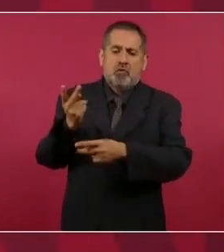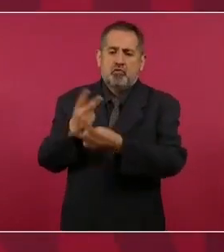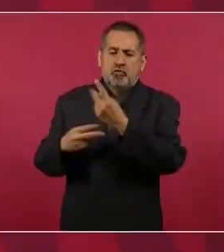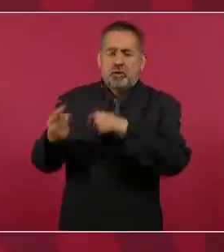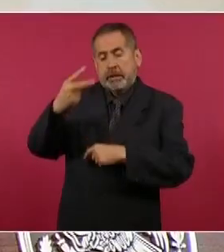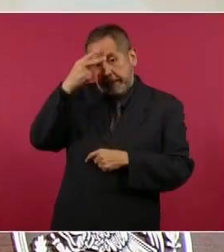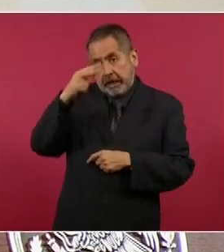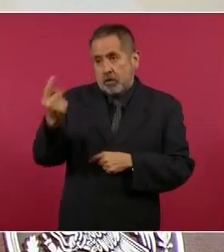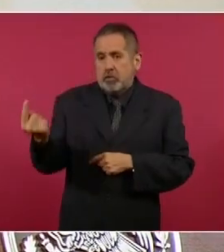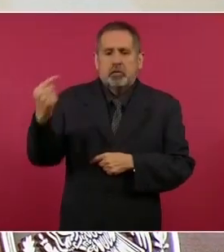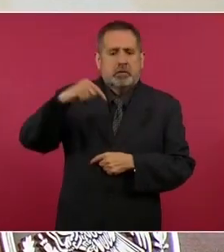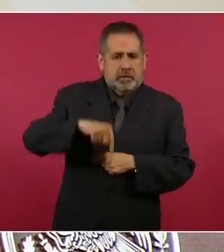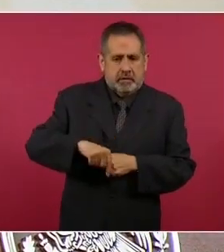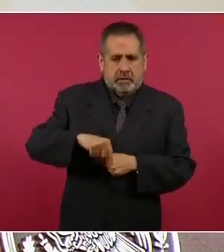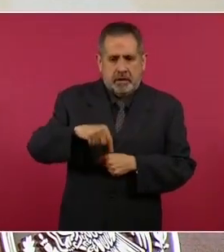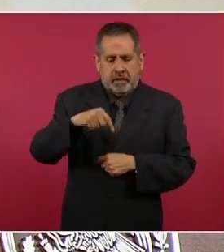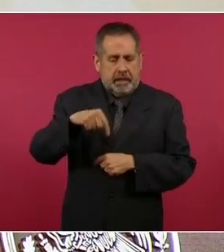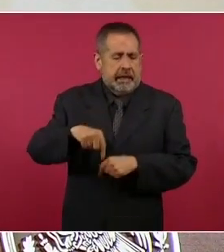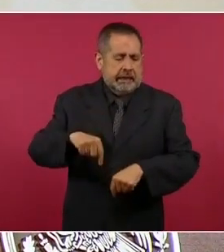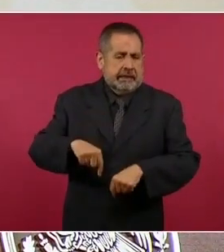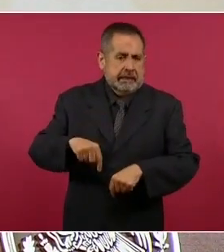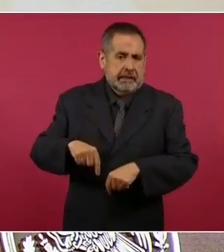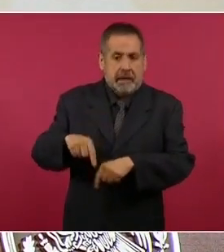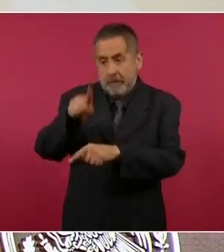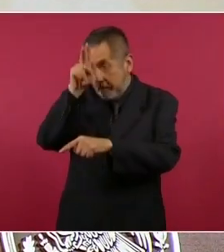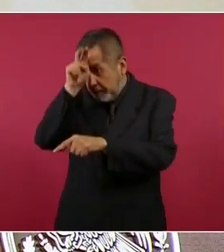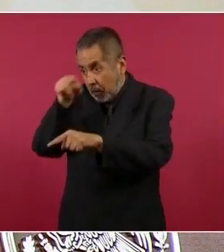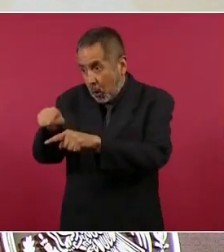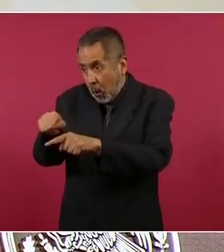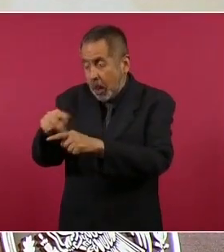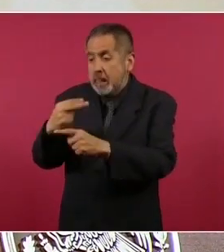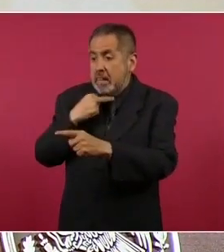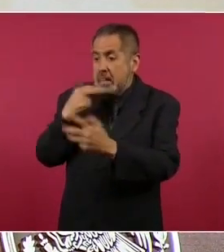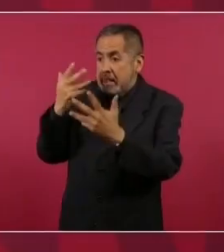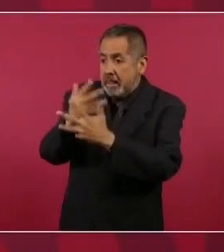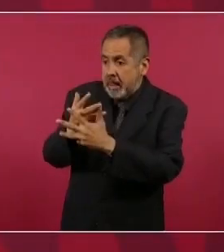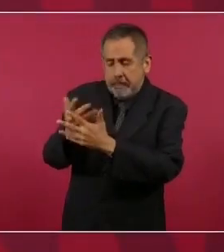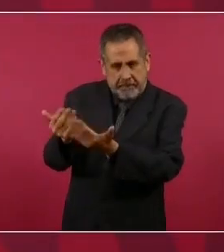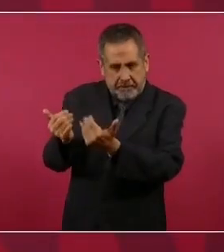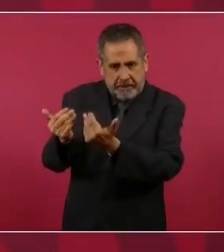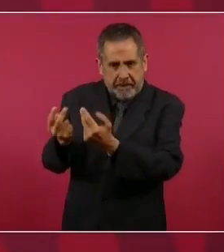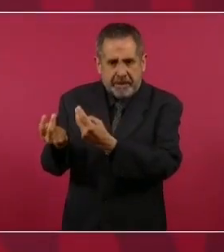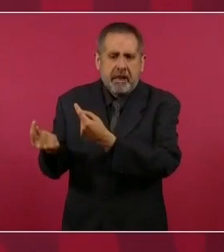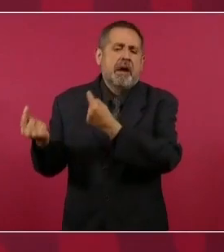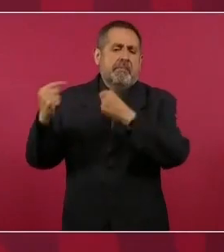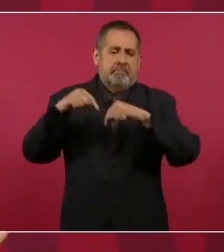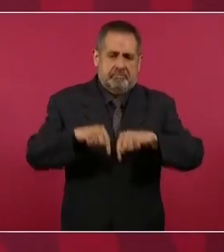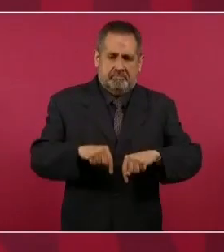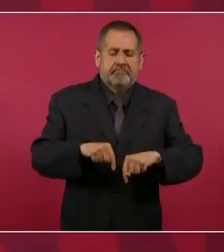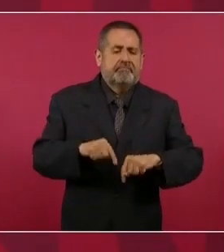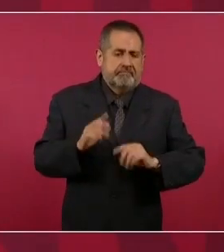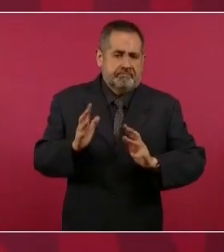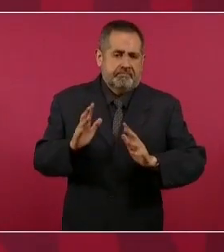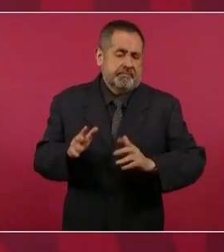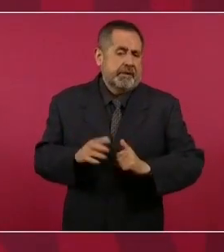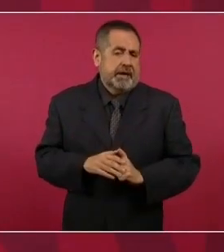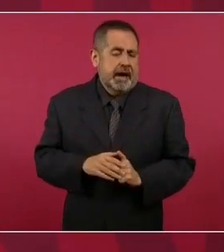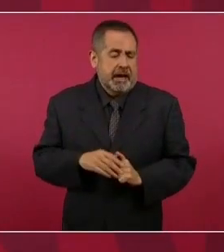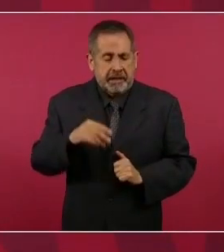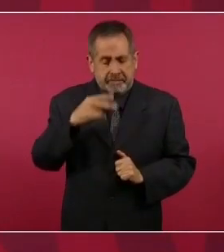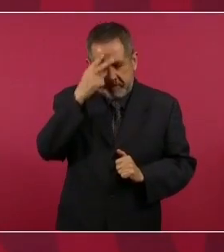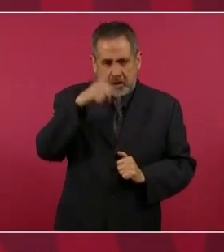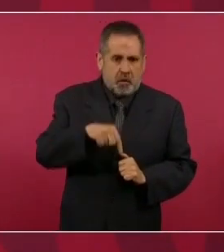mexicanos que están o estaban en